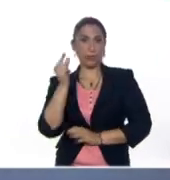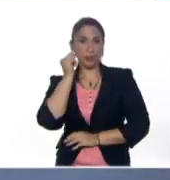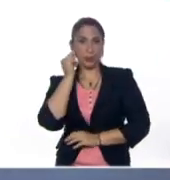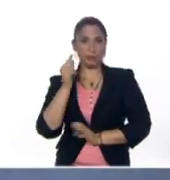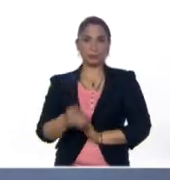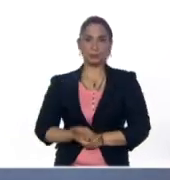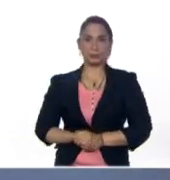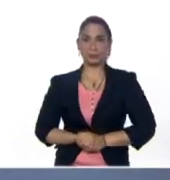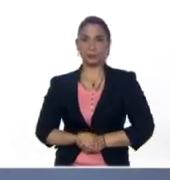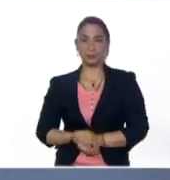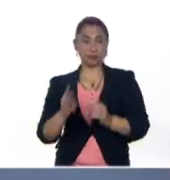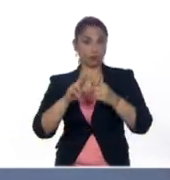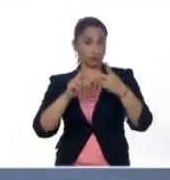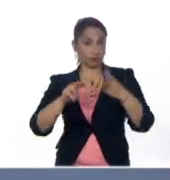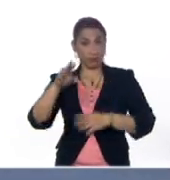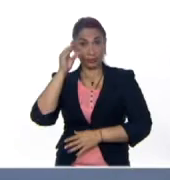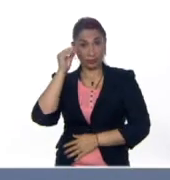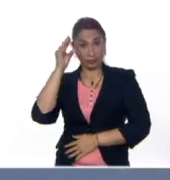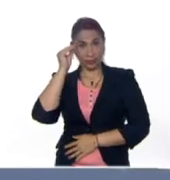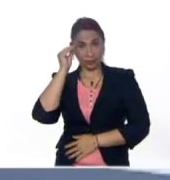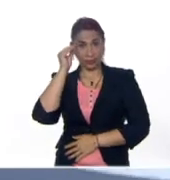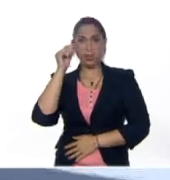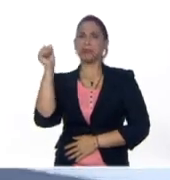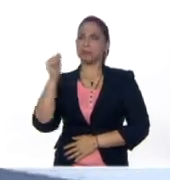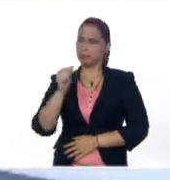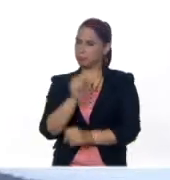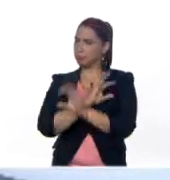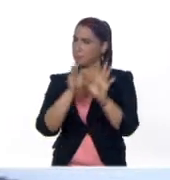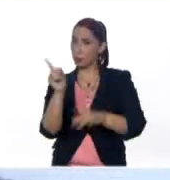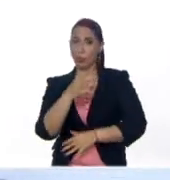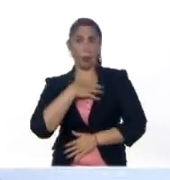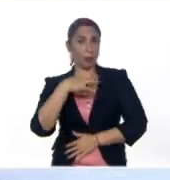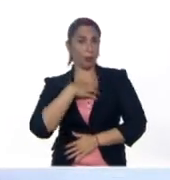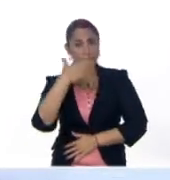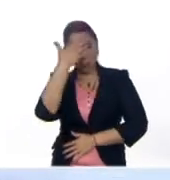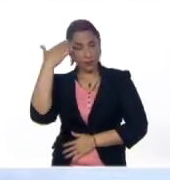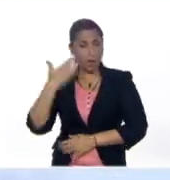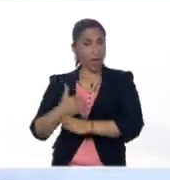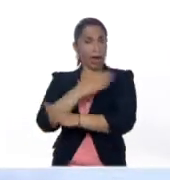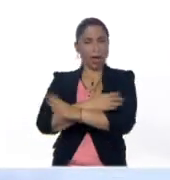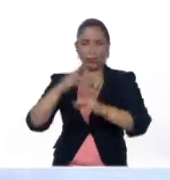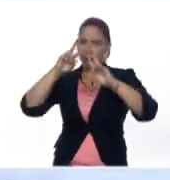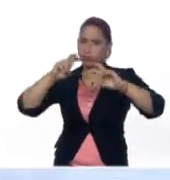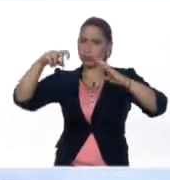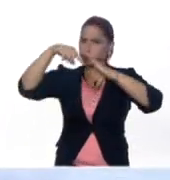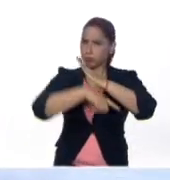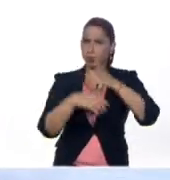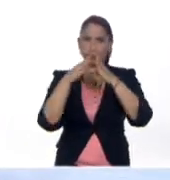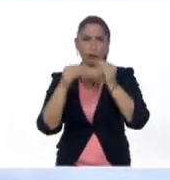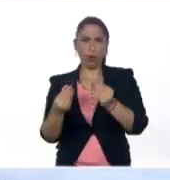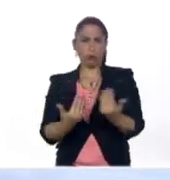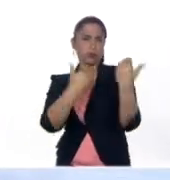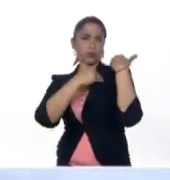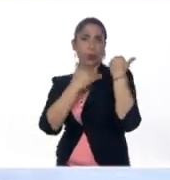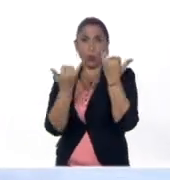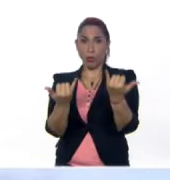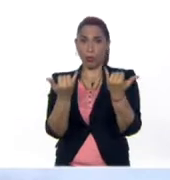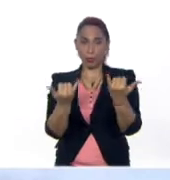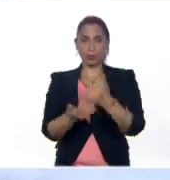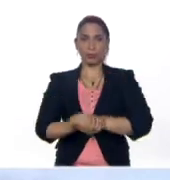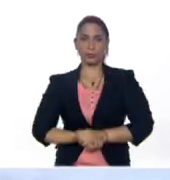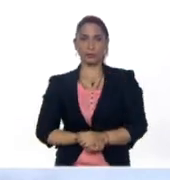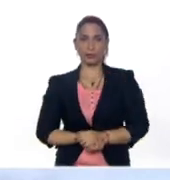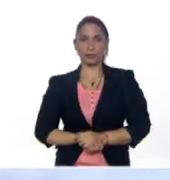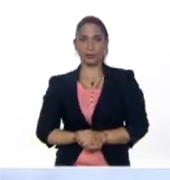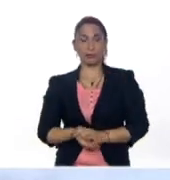Gugbeya. ¿Recursos para el aprendizaje? Claro que sí, no podemos olvidarlo, pero antes de investigar todo lo que nos corresponde en este momento,